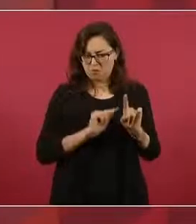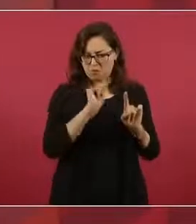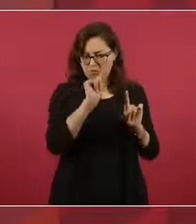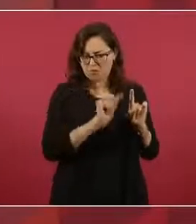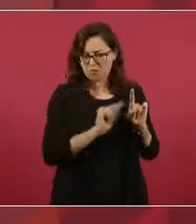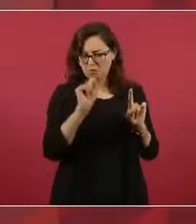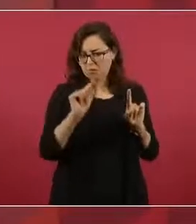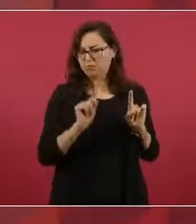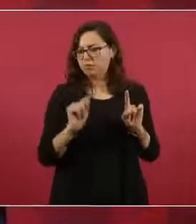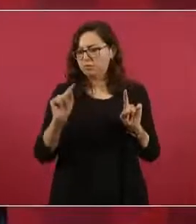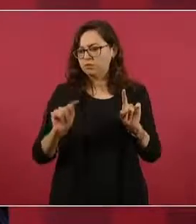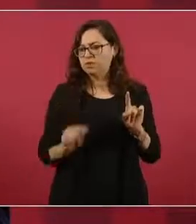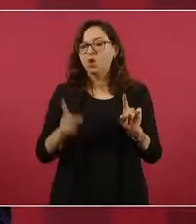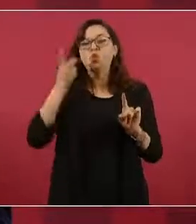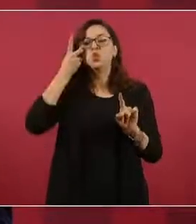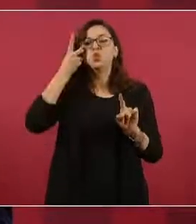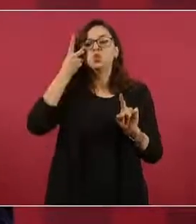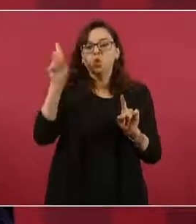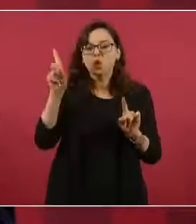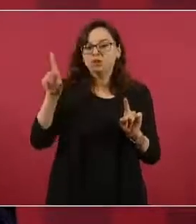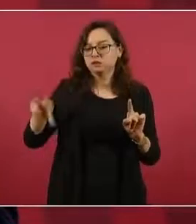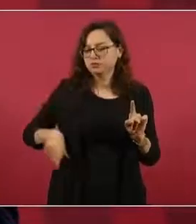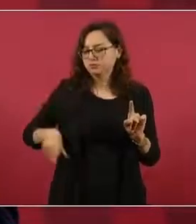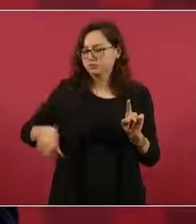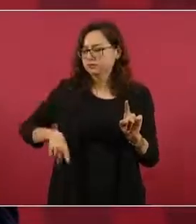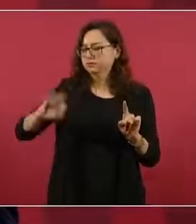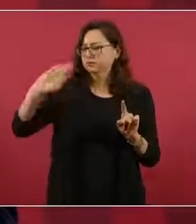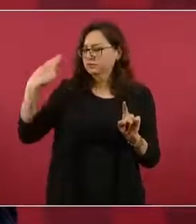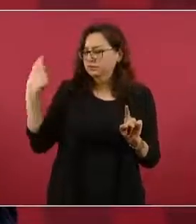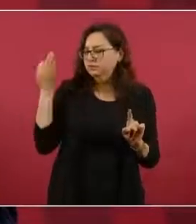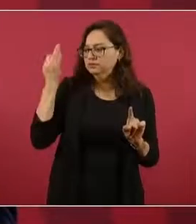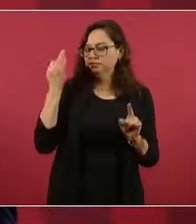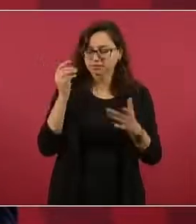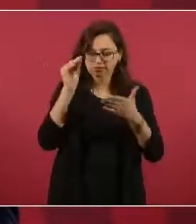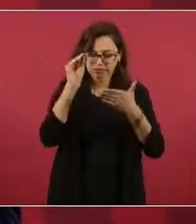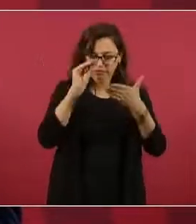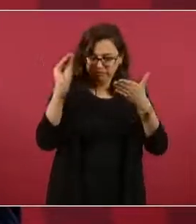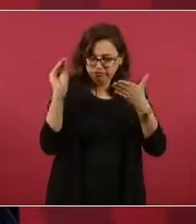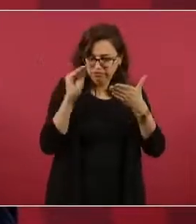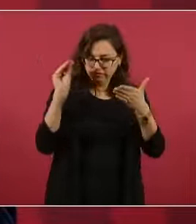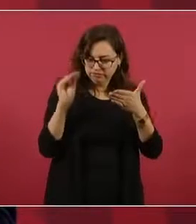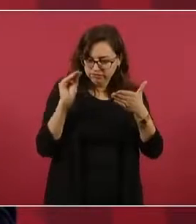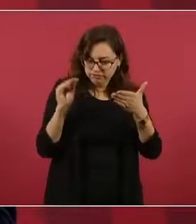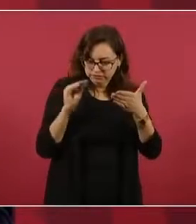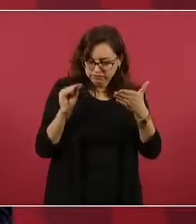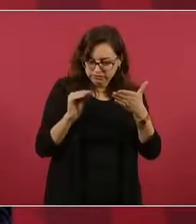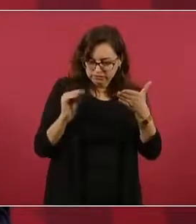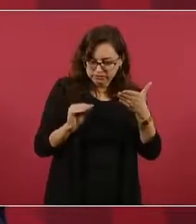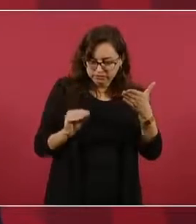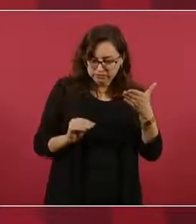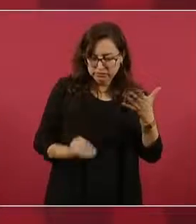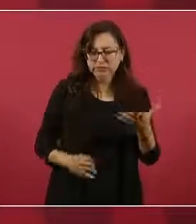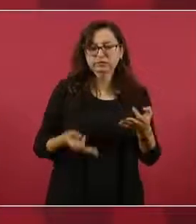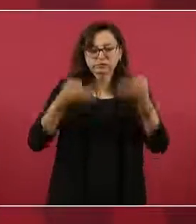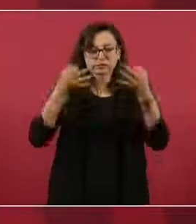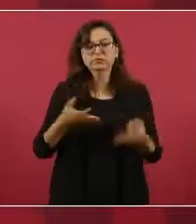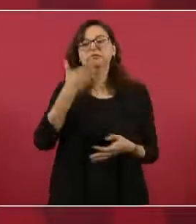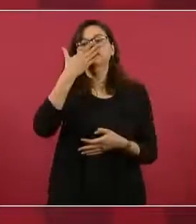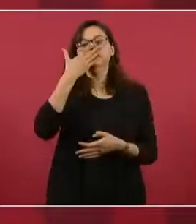porque también en el desorden, si no se sabe